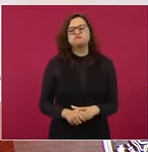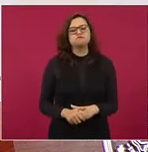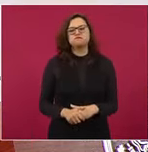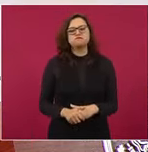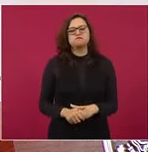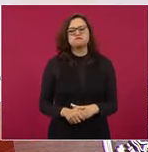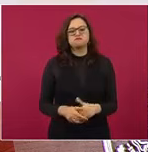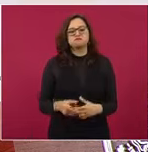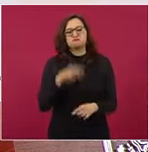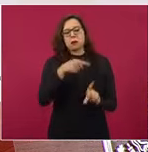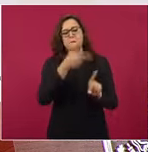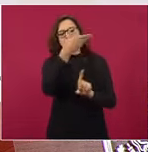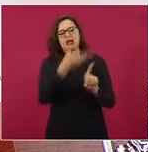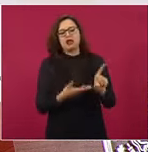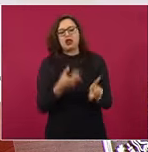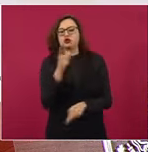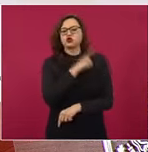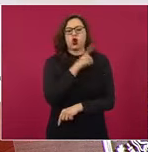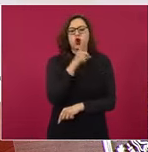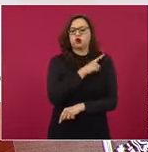en una transformación.